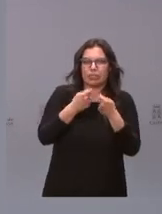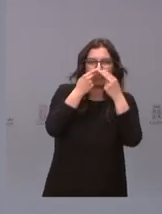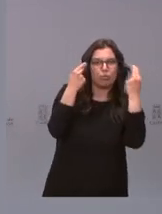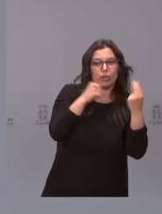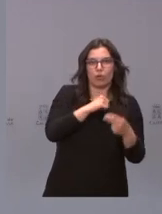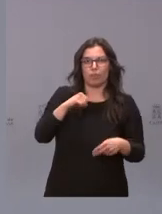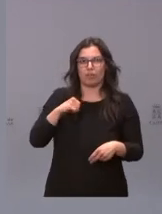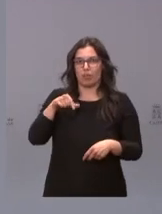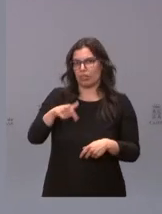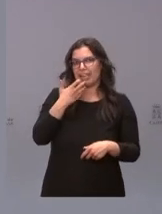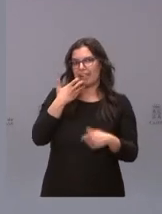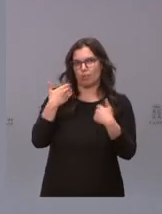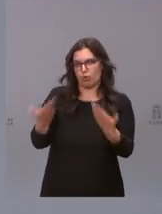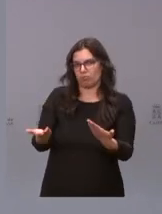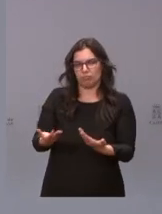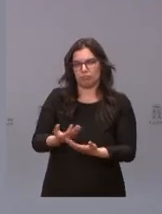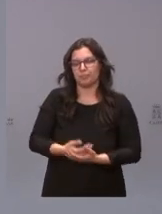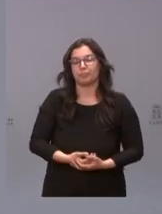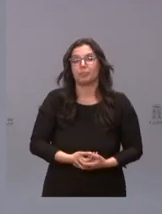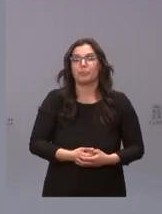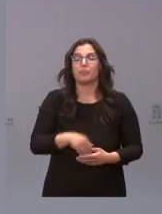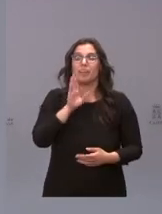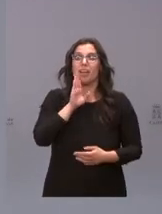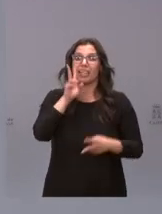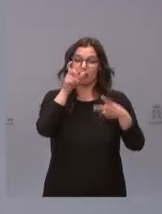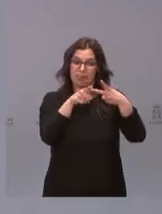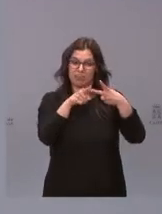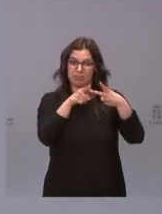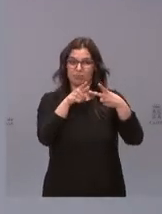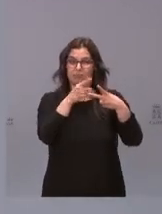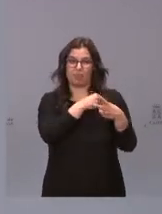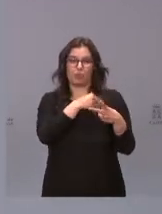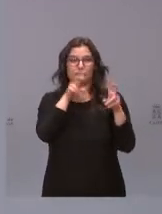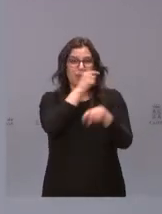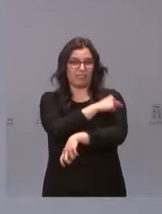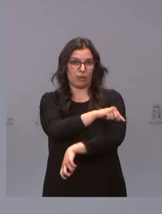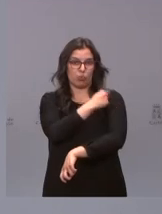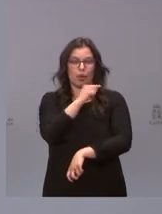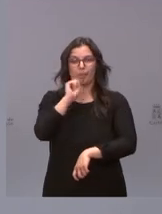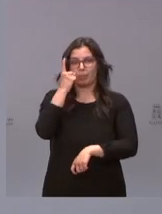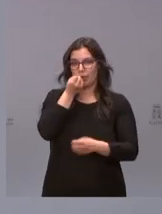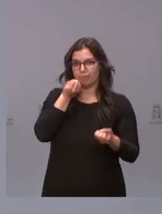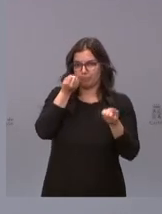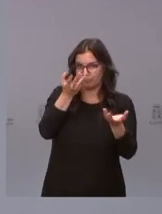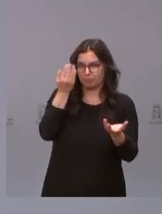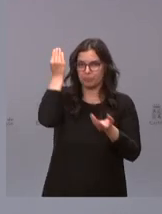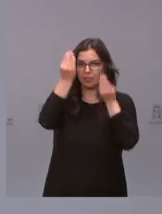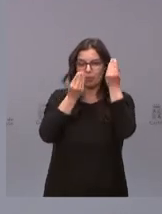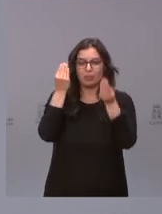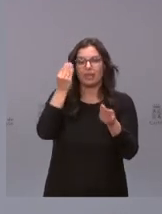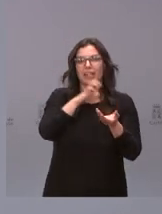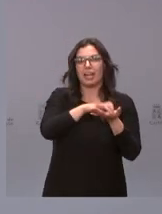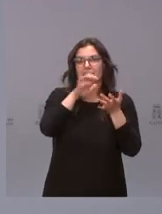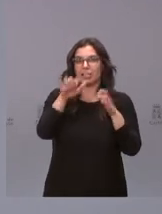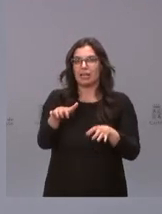ejemplo perfecto de ello. Respecto de la vacunación, primera reflexión. Castilla y León están siempre